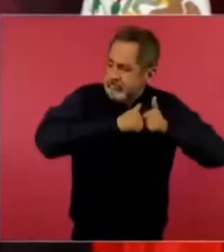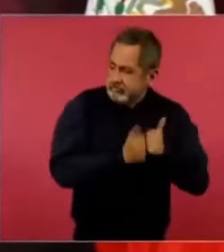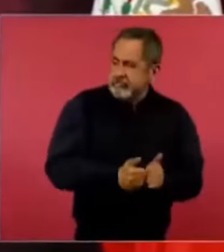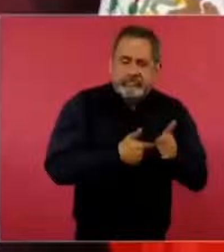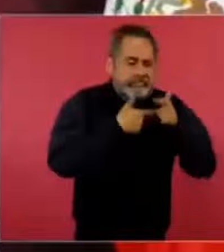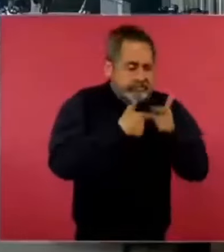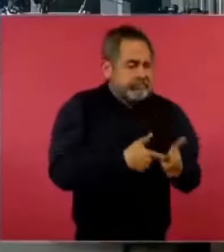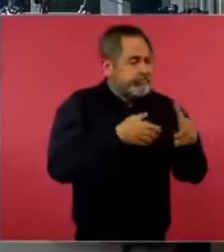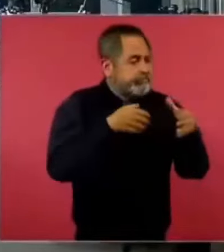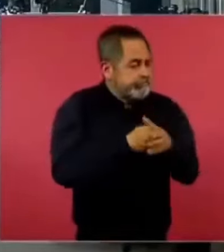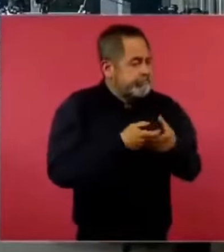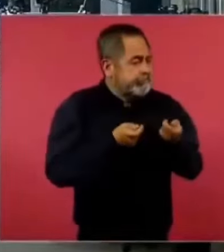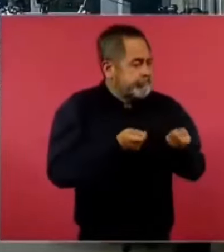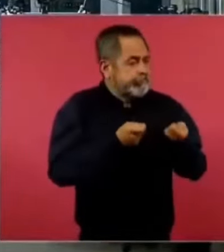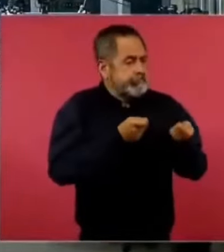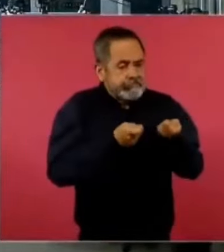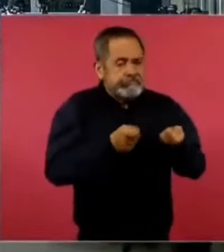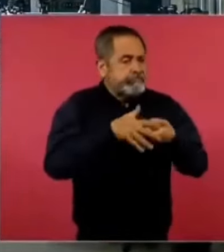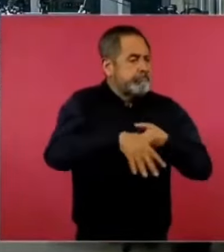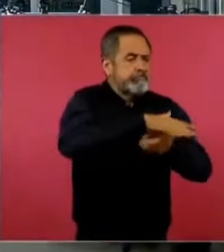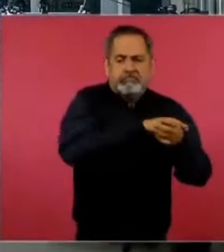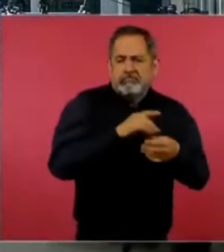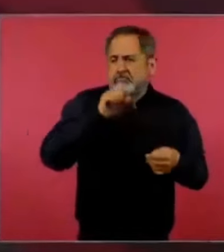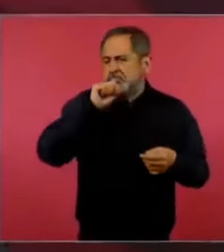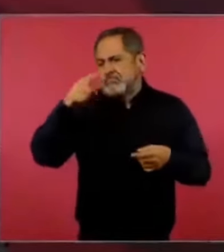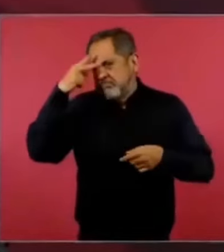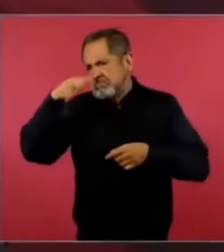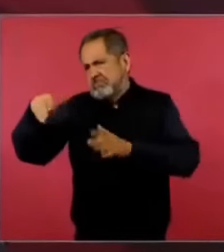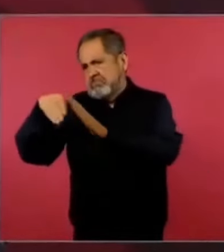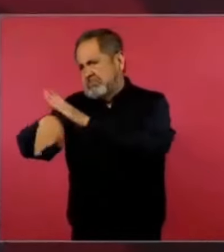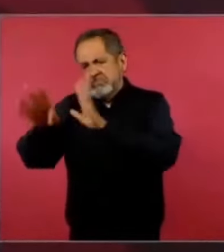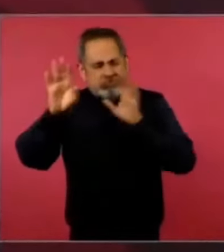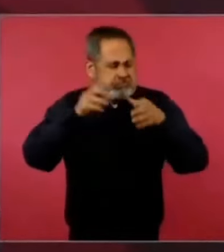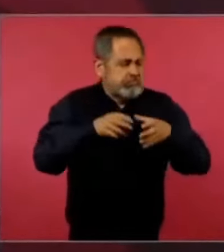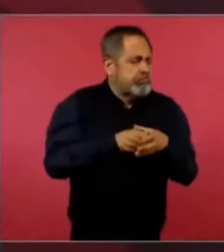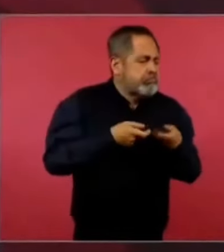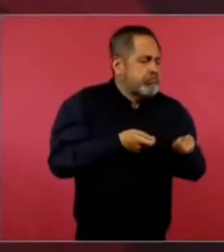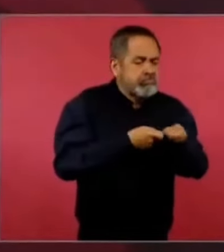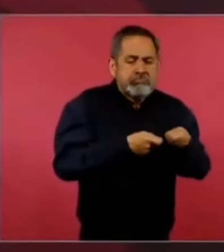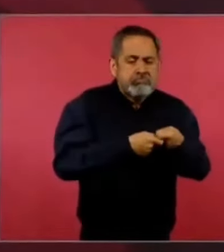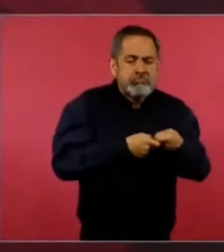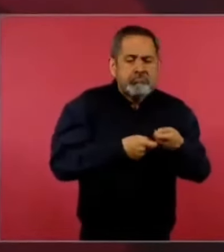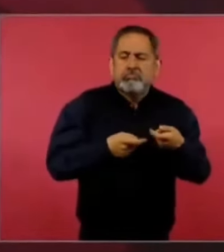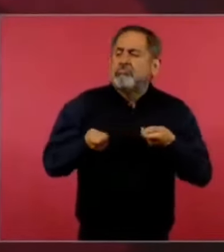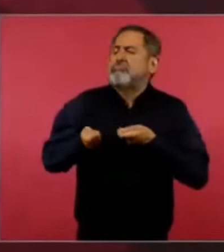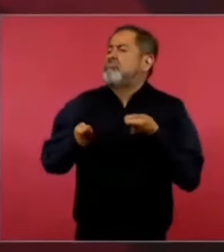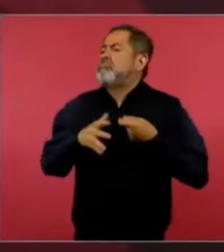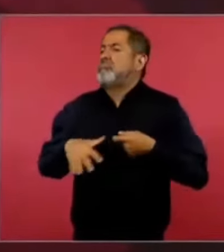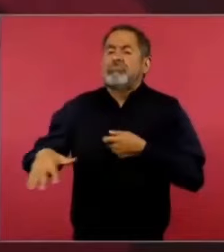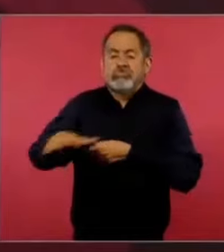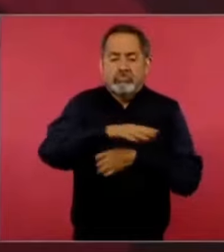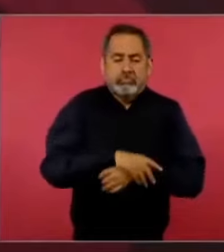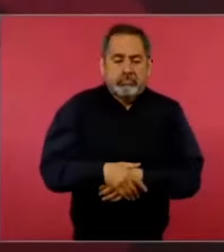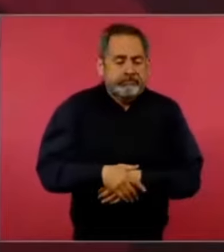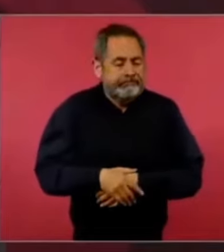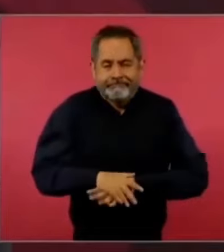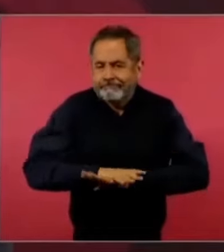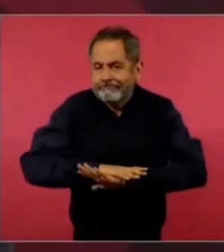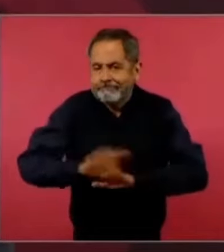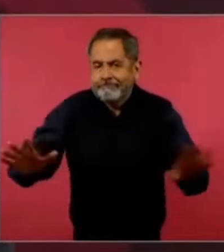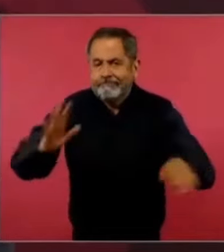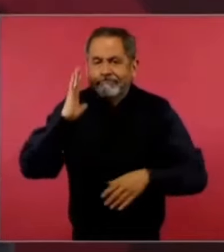dominando y que México sea país de una minoría. Eso ya no